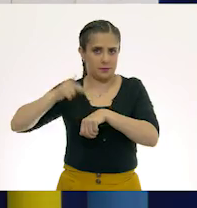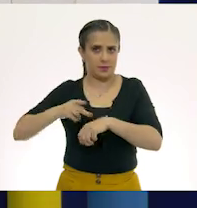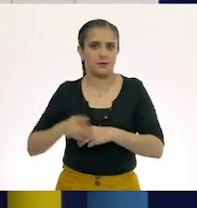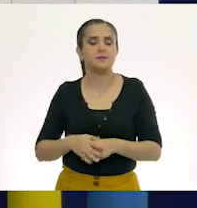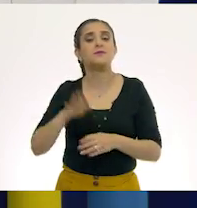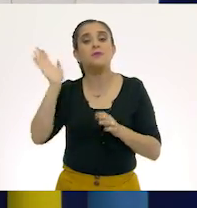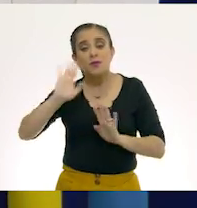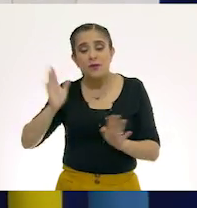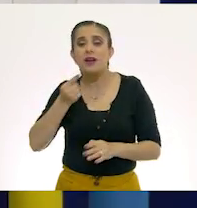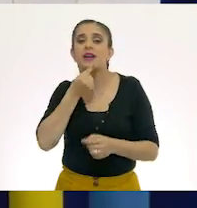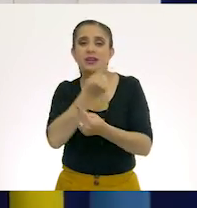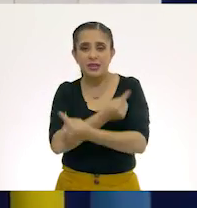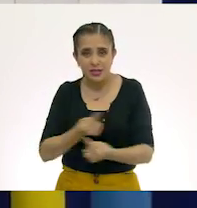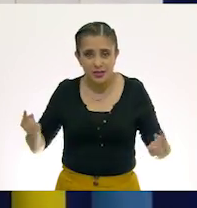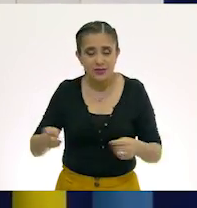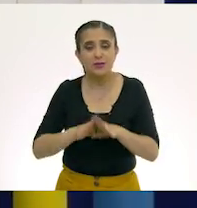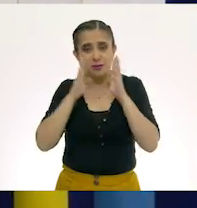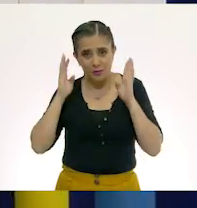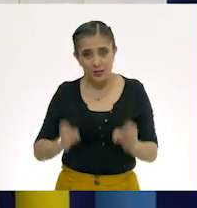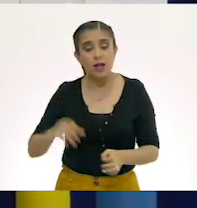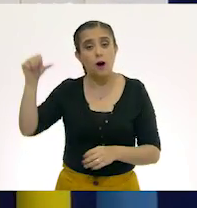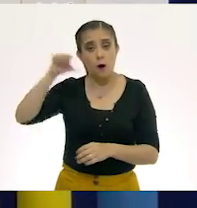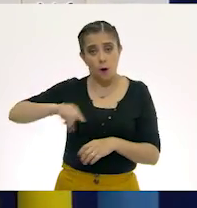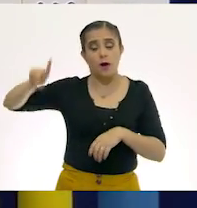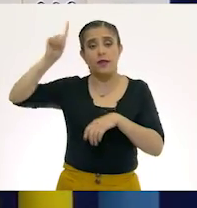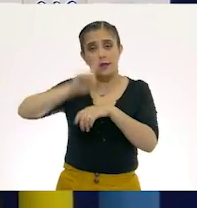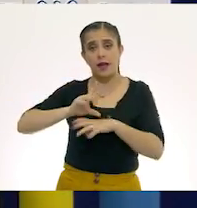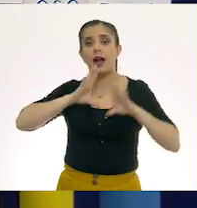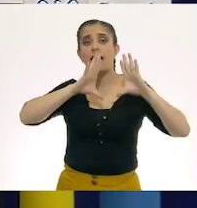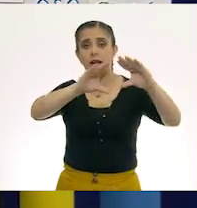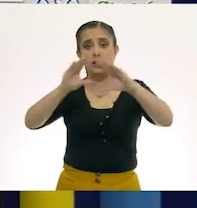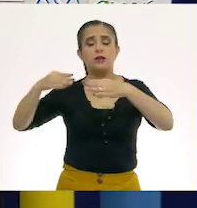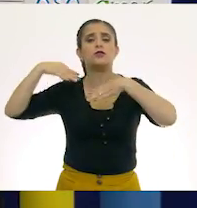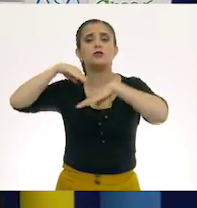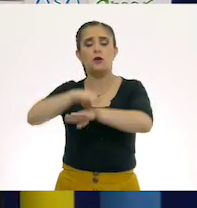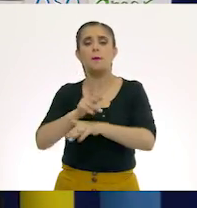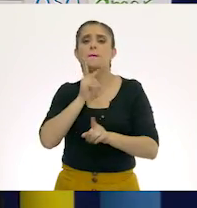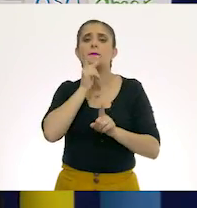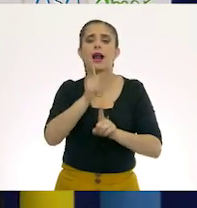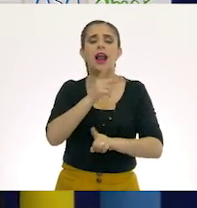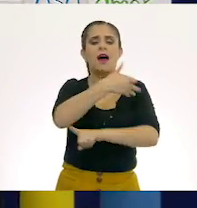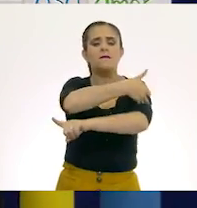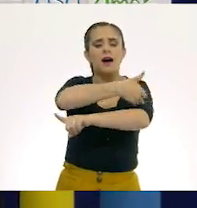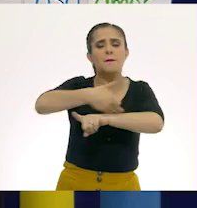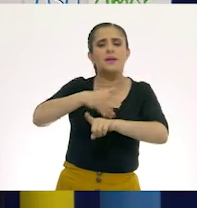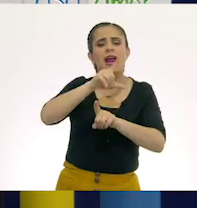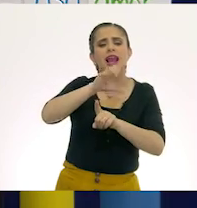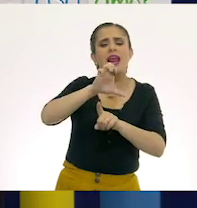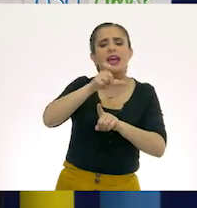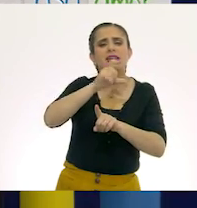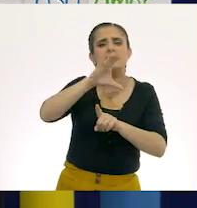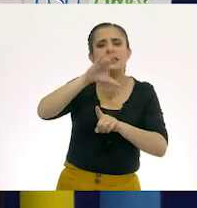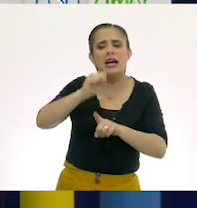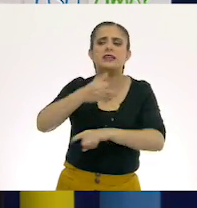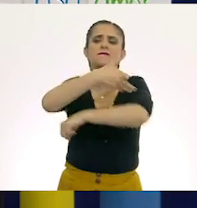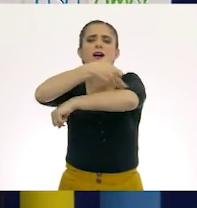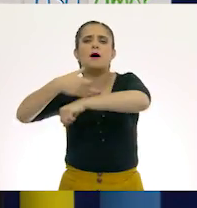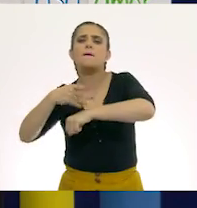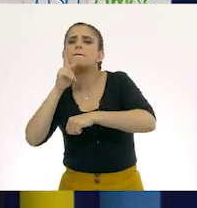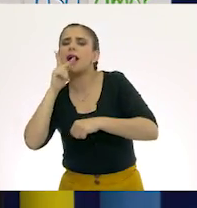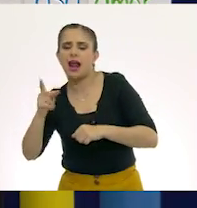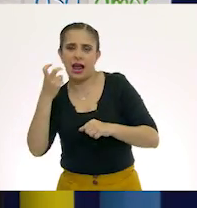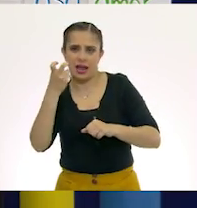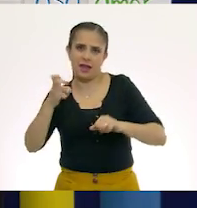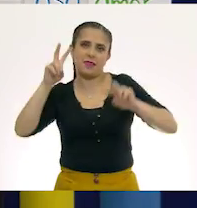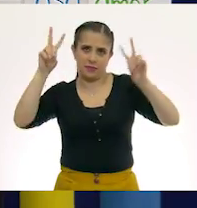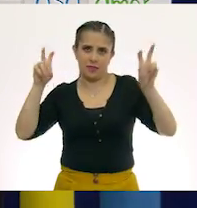y niñas. El día de hoy vamos a aprender acerca de las familias léxicas o familias de palabras. ¿Recuerdan cuando